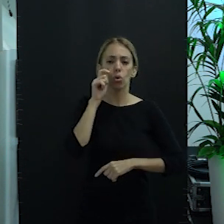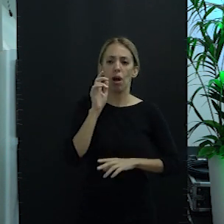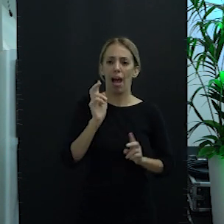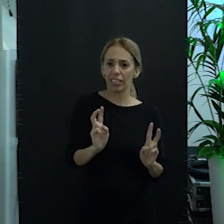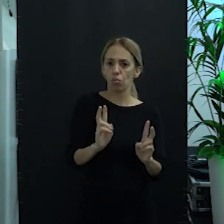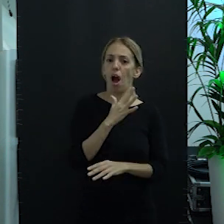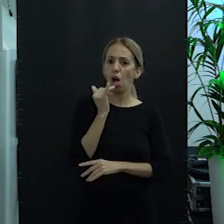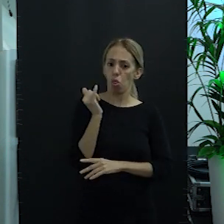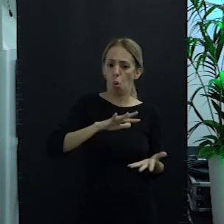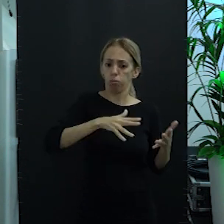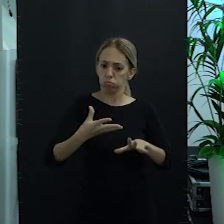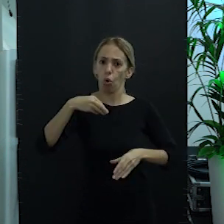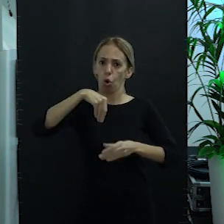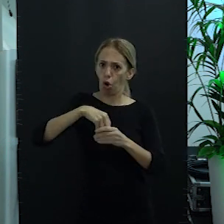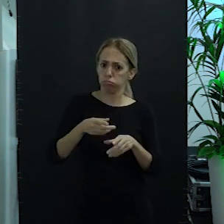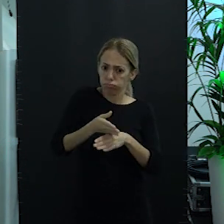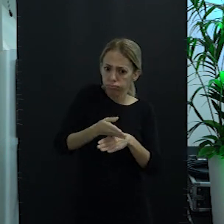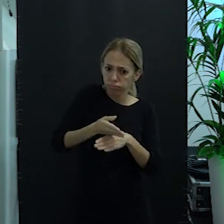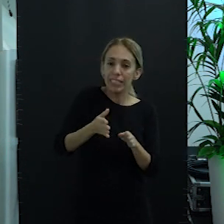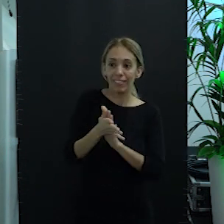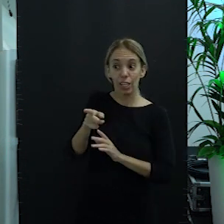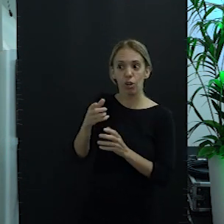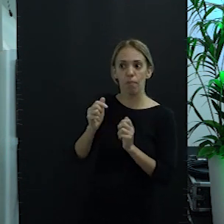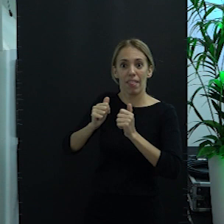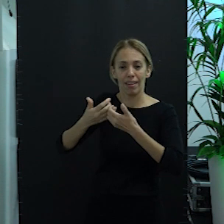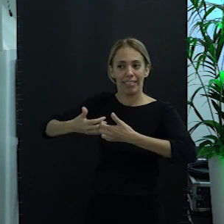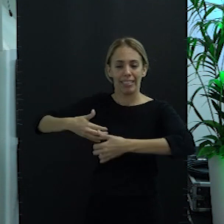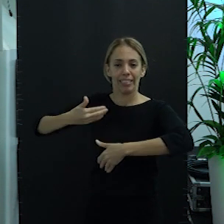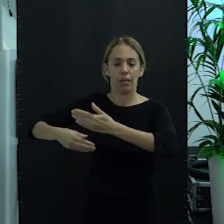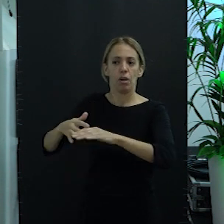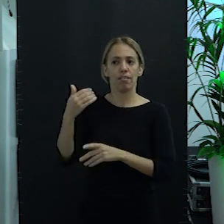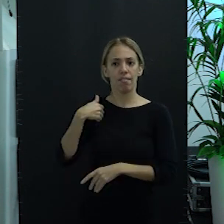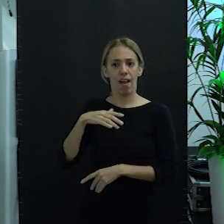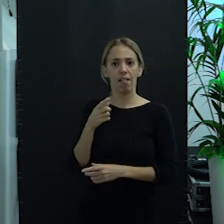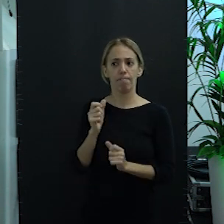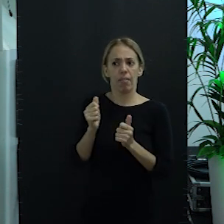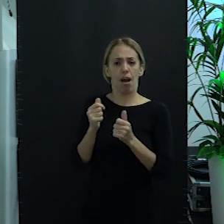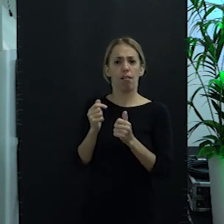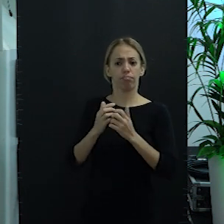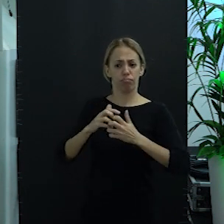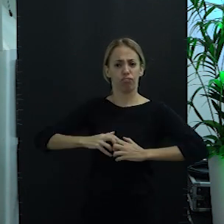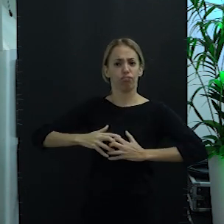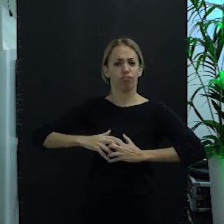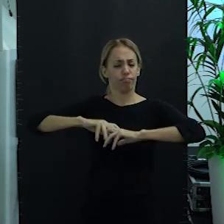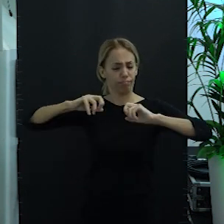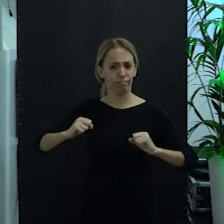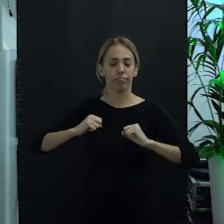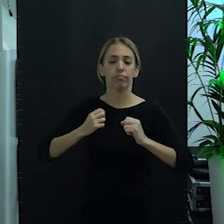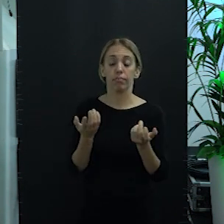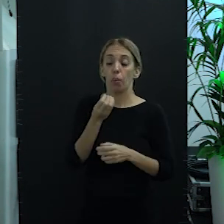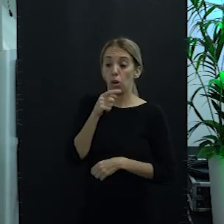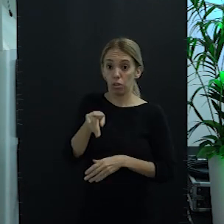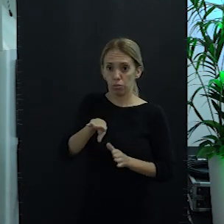Estamos en ello, estamos trabajando, pero ya Marrajo empieza a coger forma. Independientemente de eso, como ya les pongo aquí,